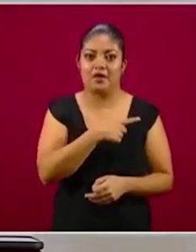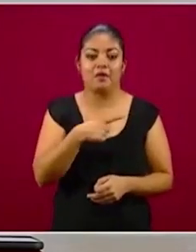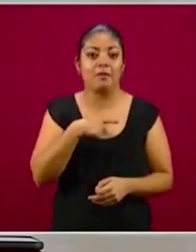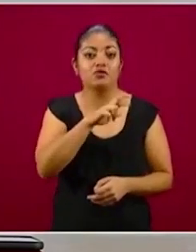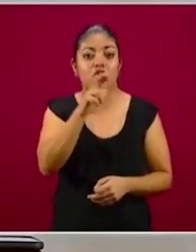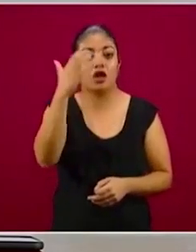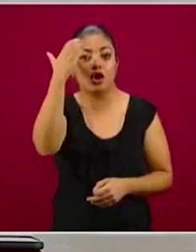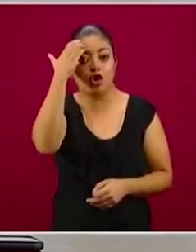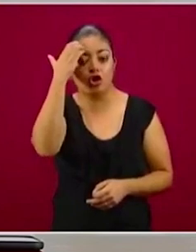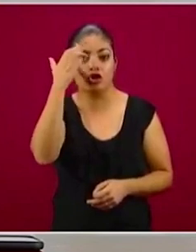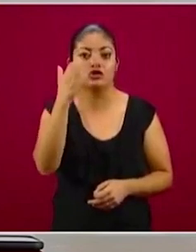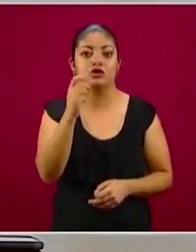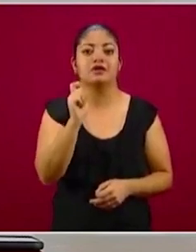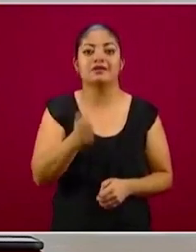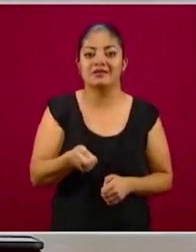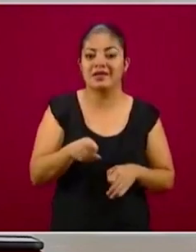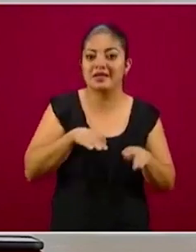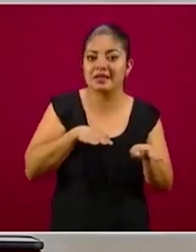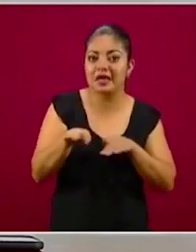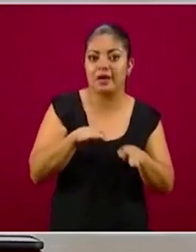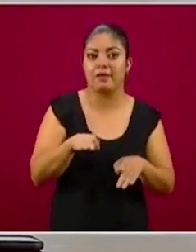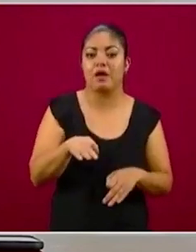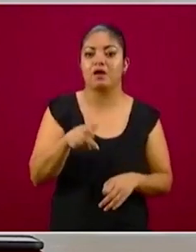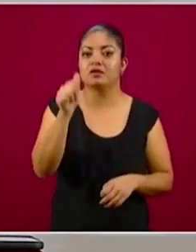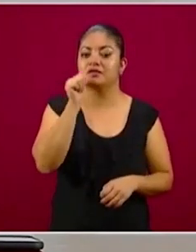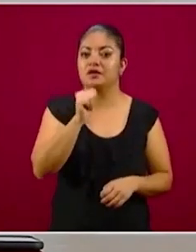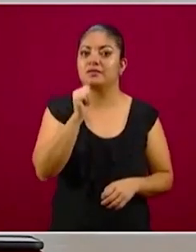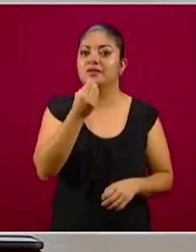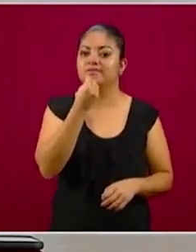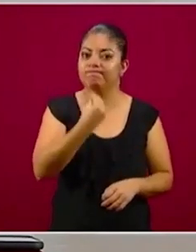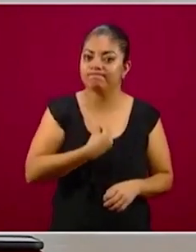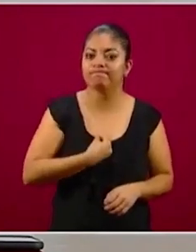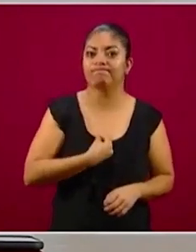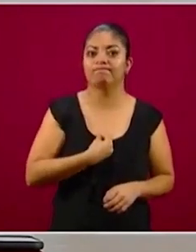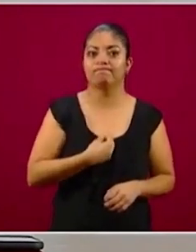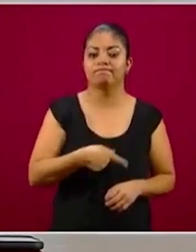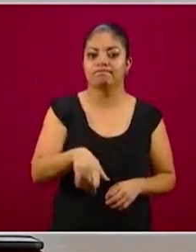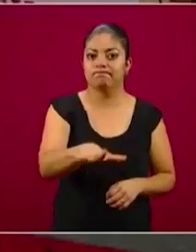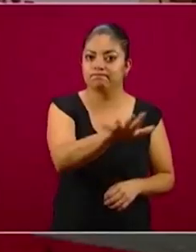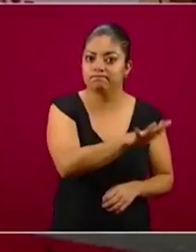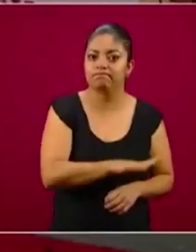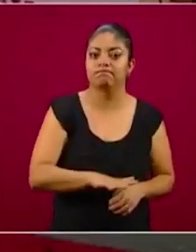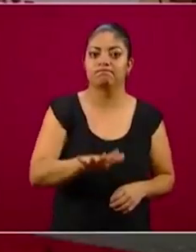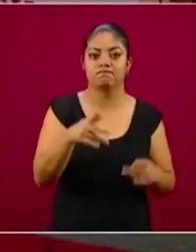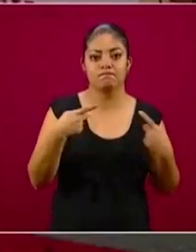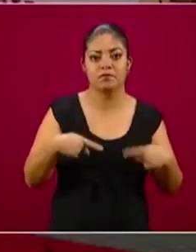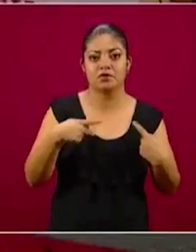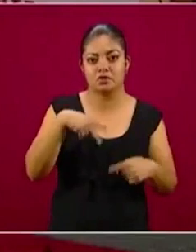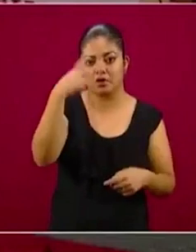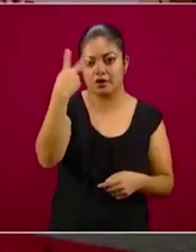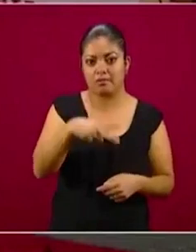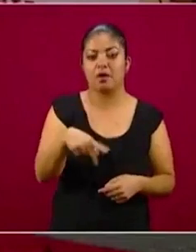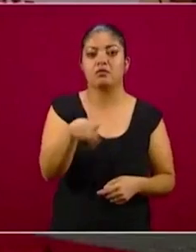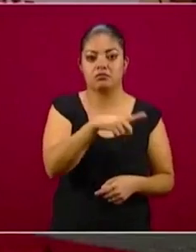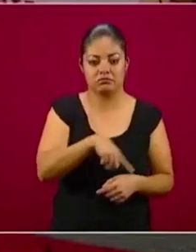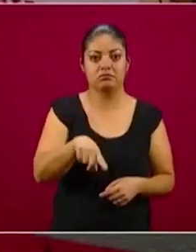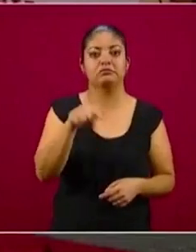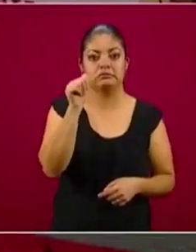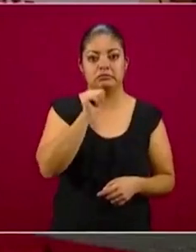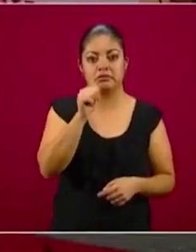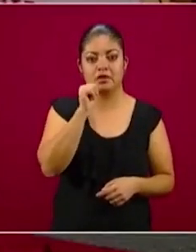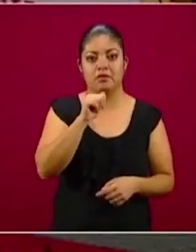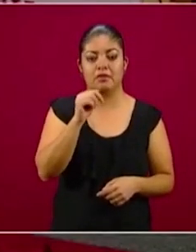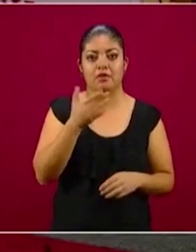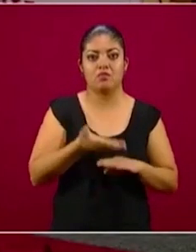dedicado, comprometido, solidario del pueblo de México, que ha estado muy consciente en su enorme